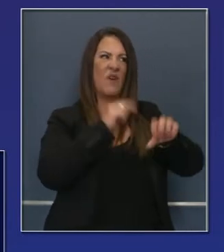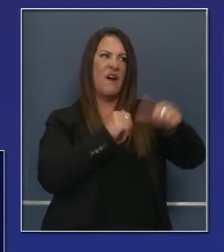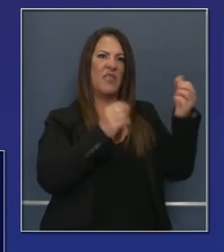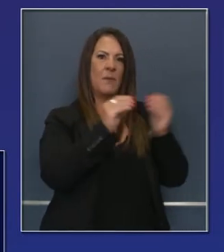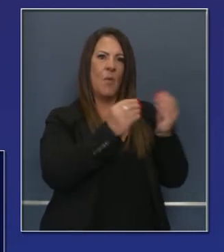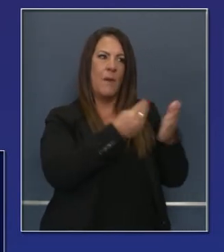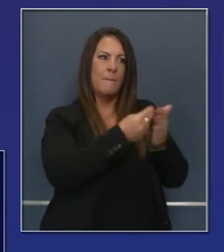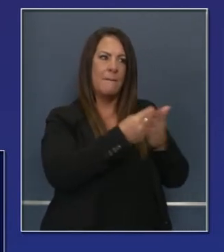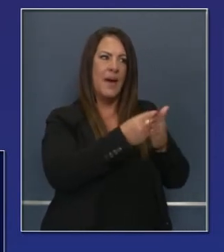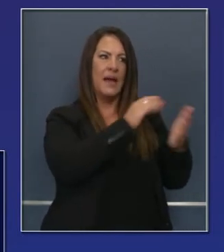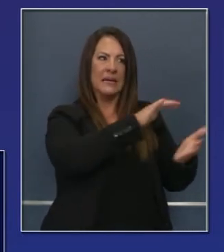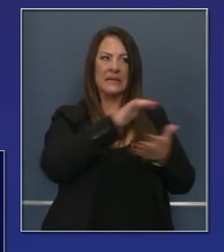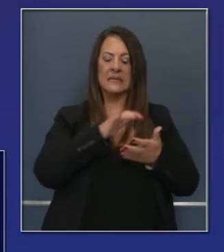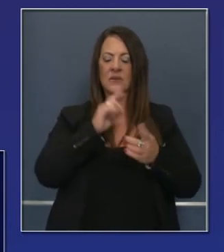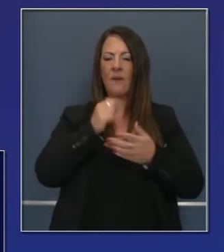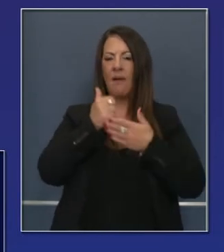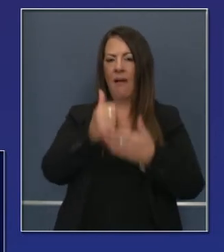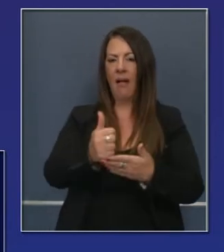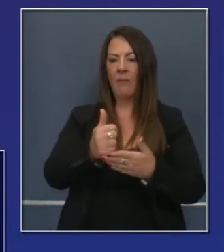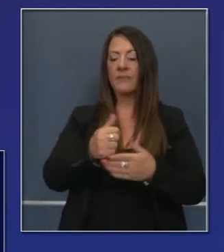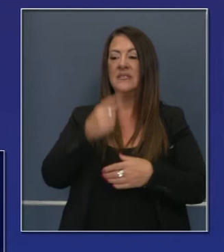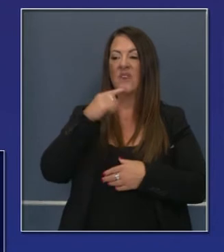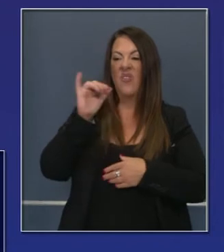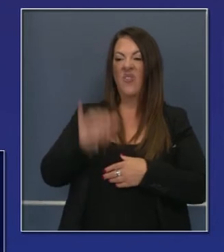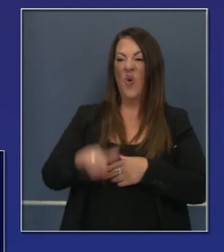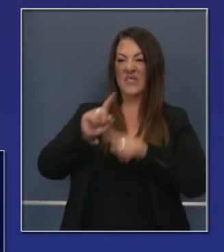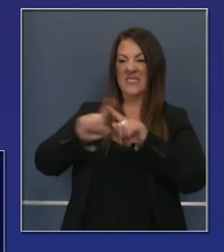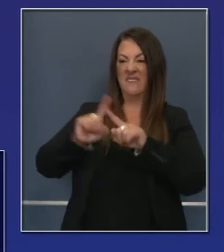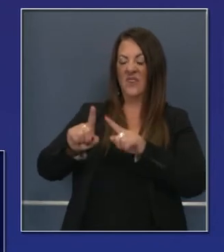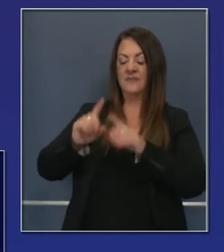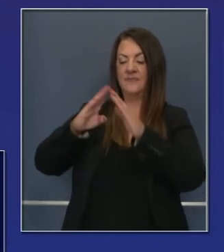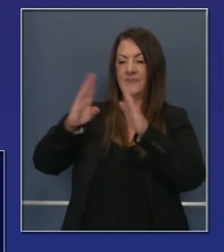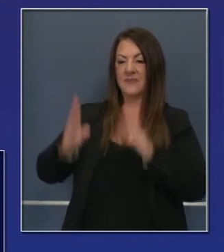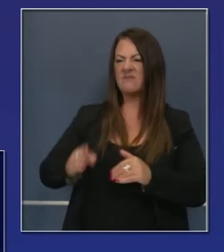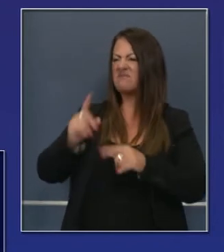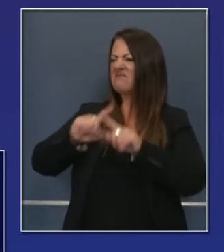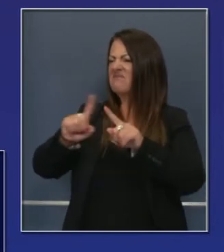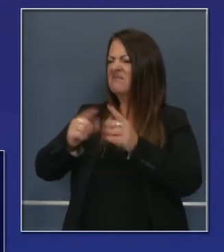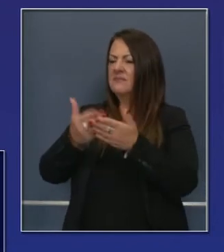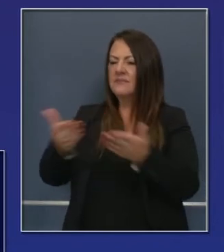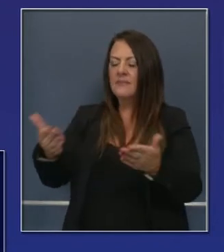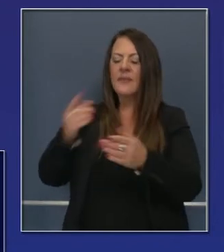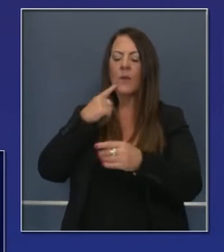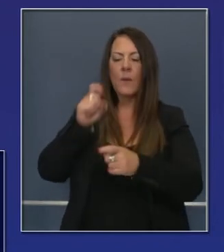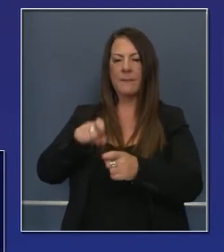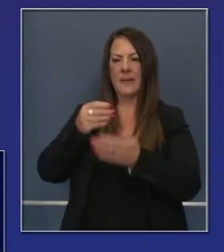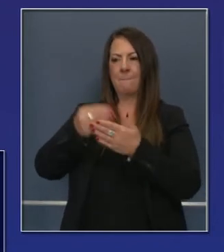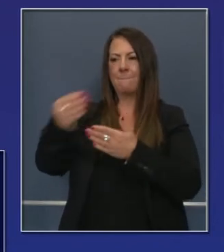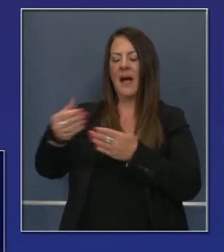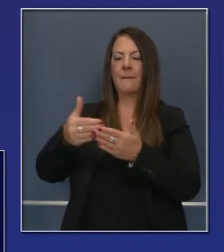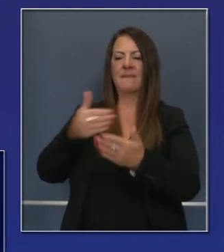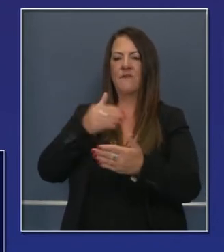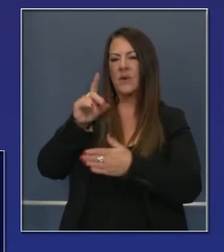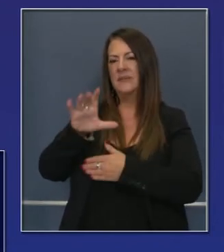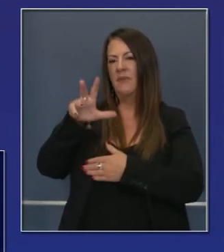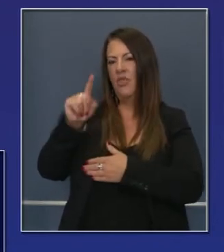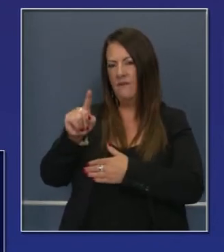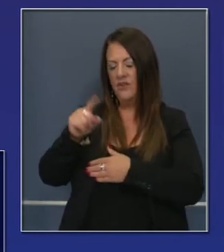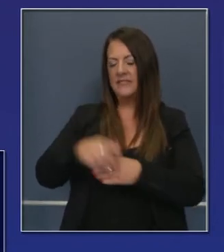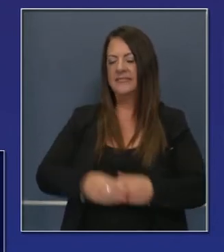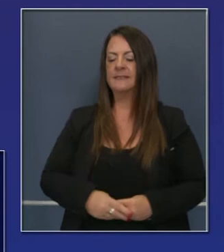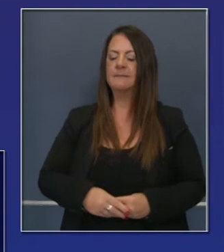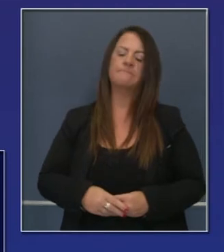millones. Estas unidades deben ser adquiridas antes del final del año, de modo que hay una fecha con destino. O sea, es una fecha